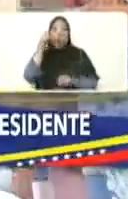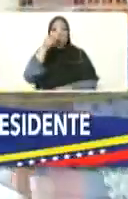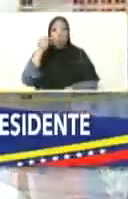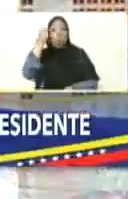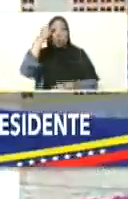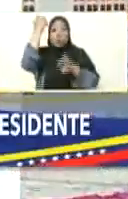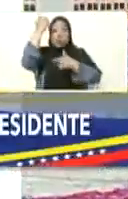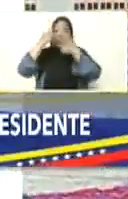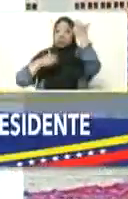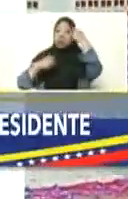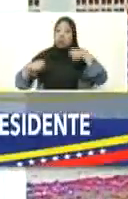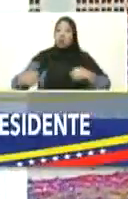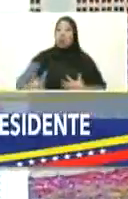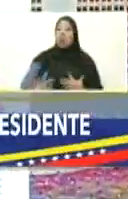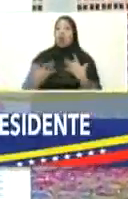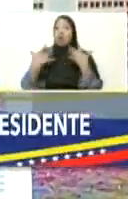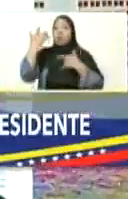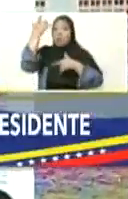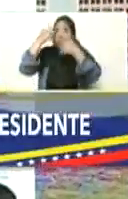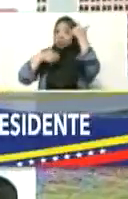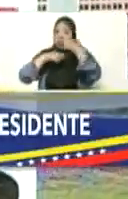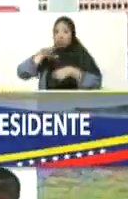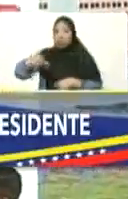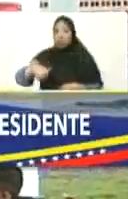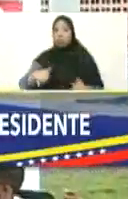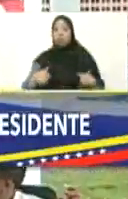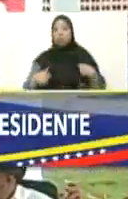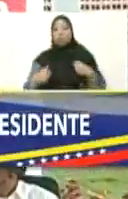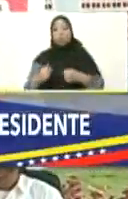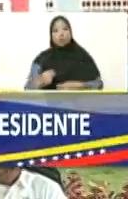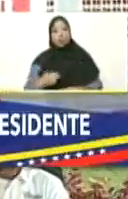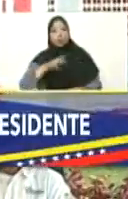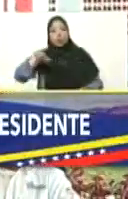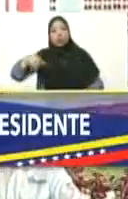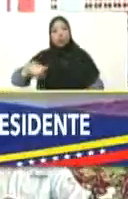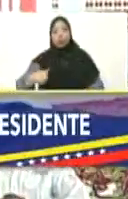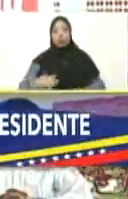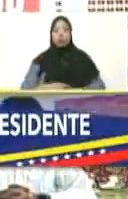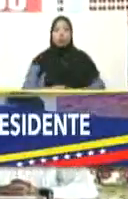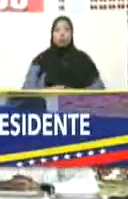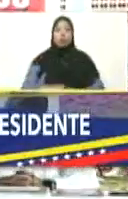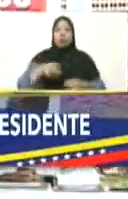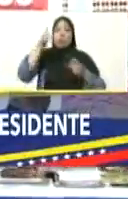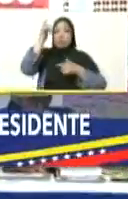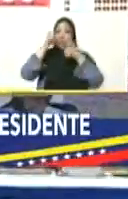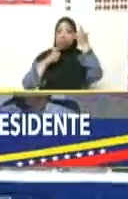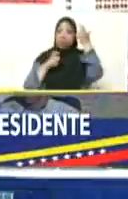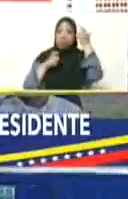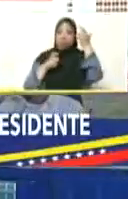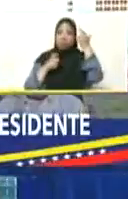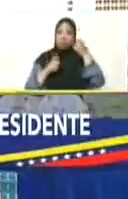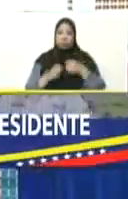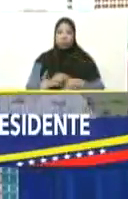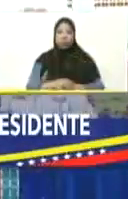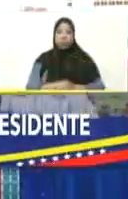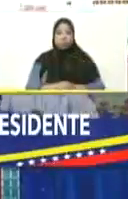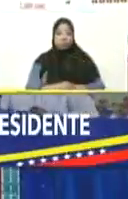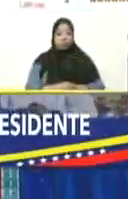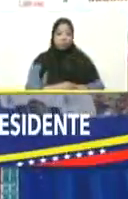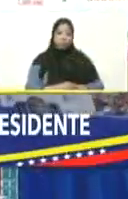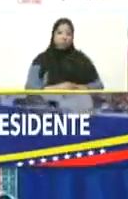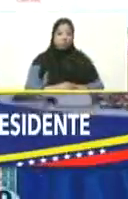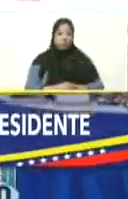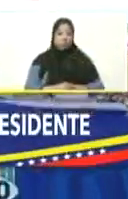el alma de Chávez. Ahí vamos nosotros. Y si vamos nosotros, va Chávez. Es así.